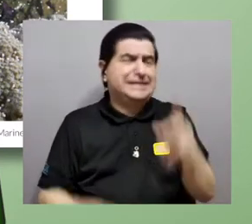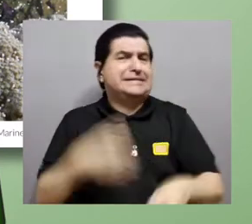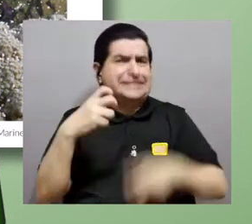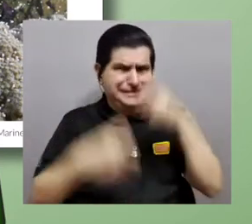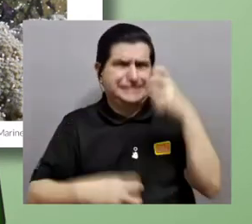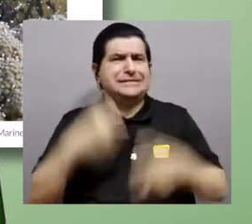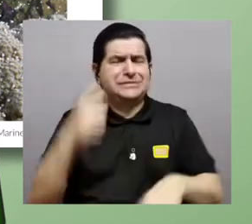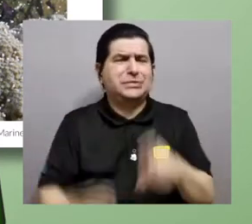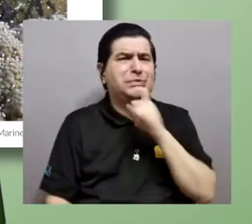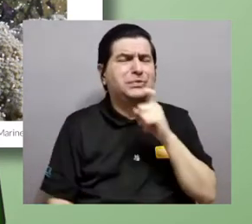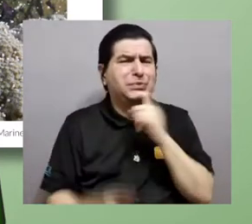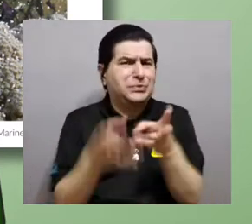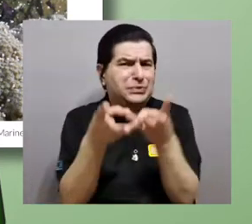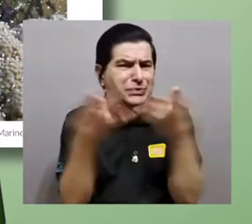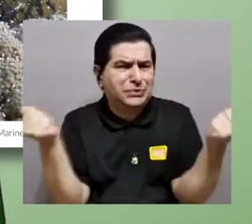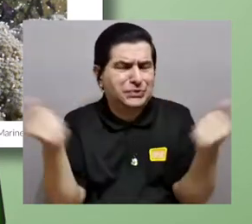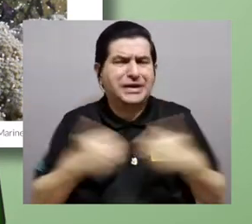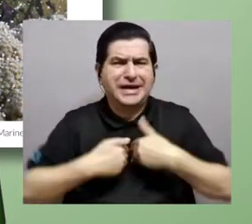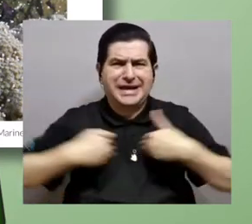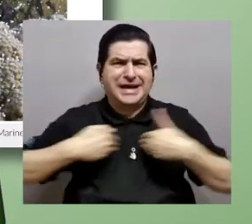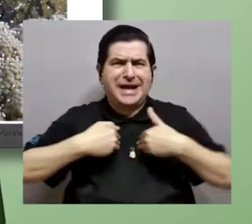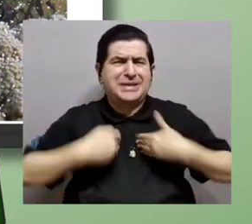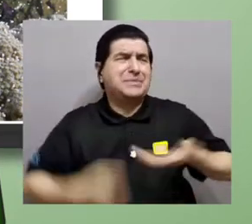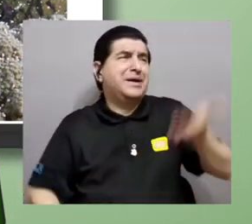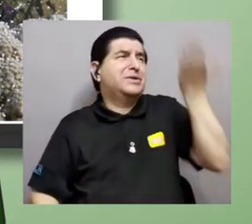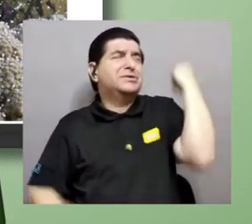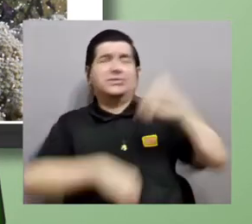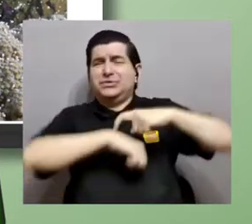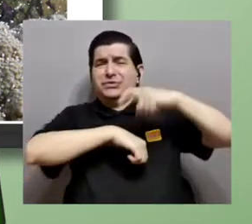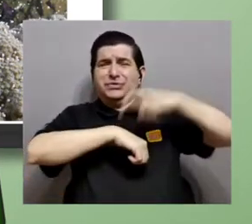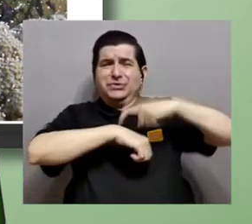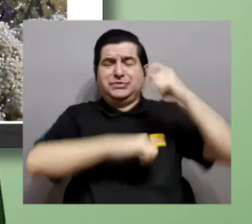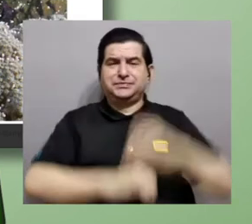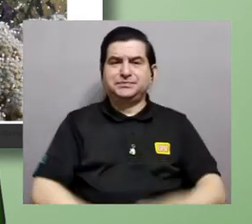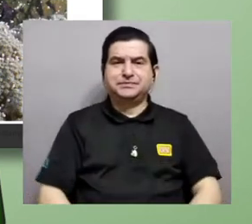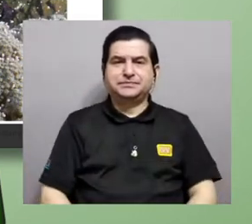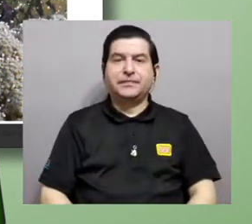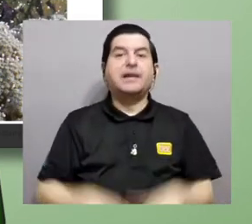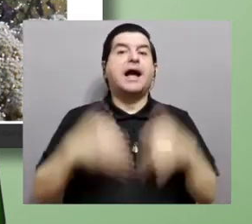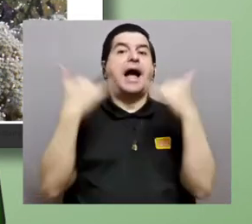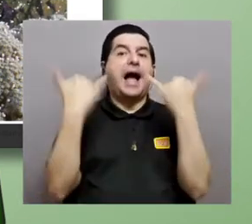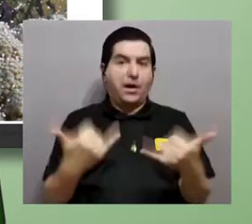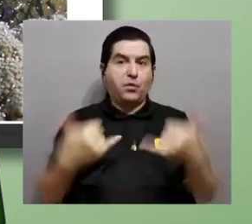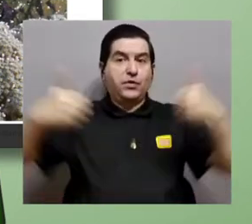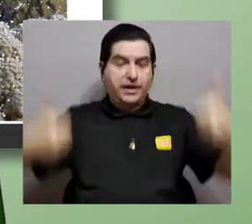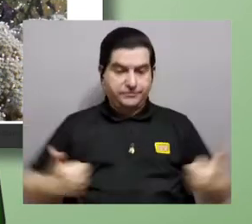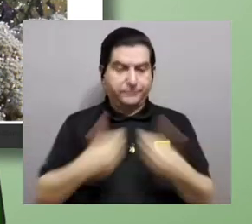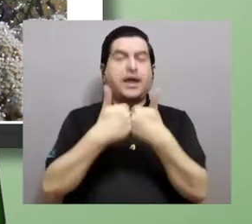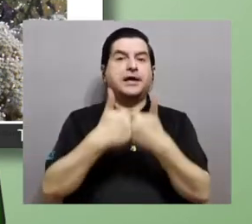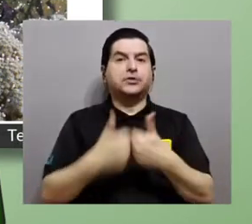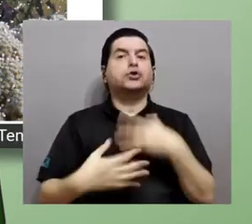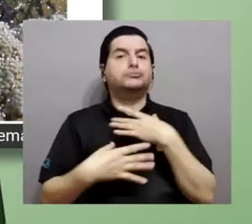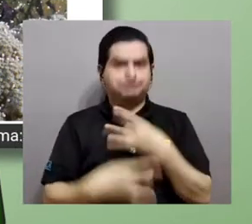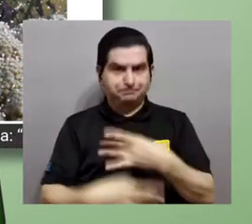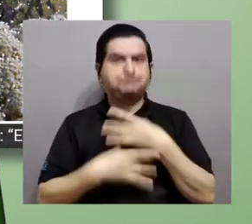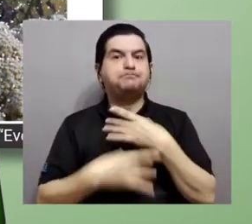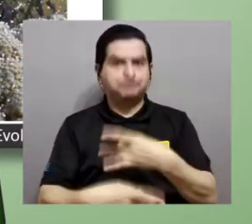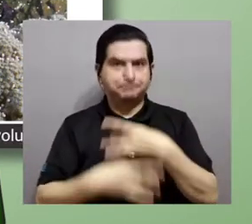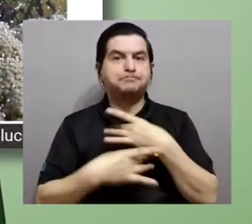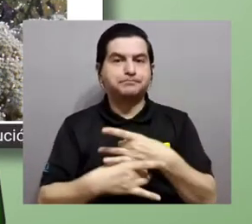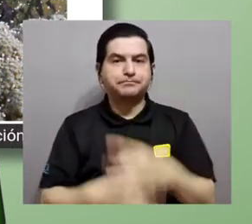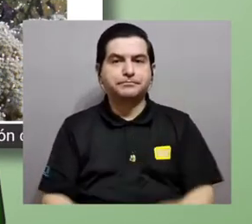difícil de resolver para los animales ancestrales. Ahora, estos retos también son interesantes porque